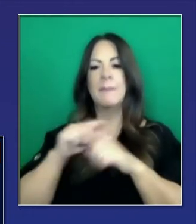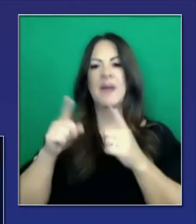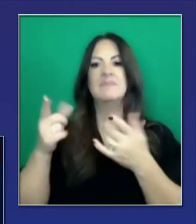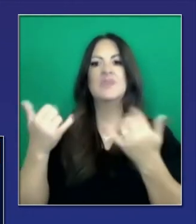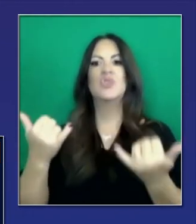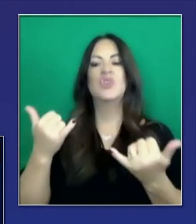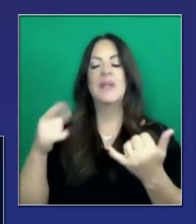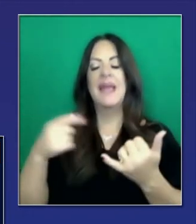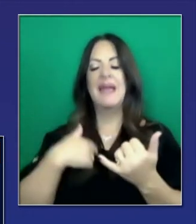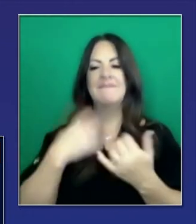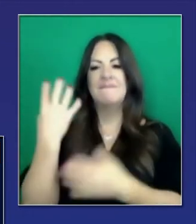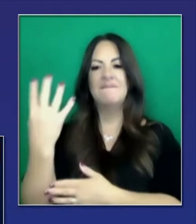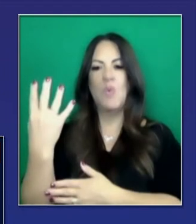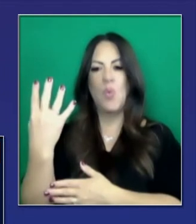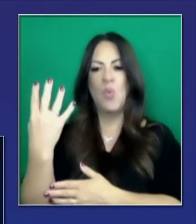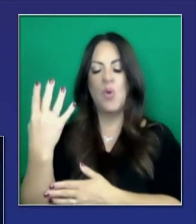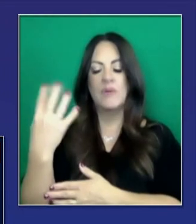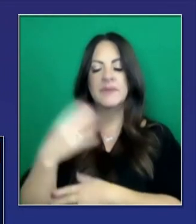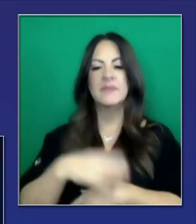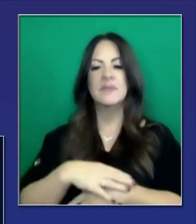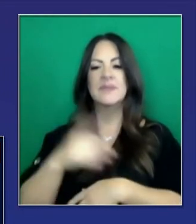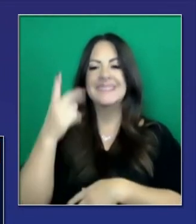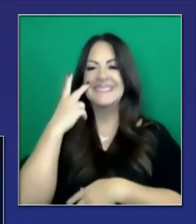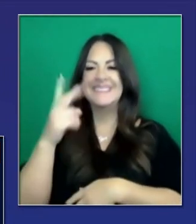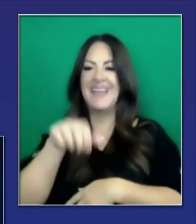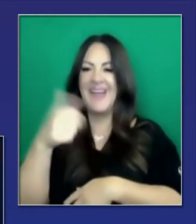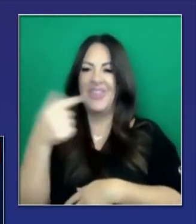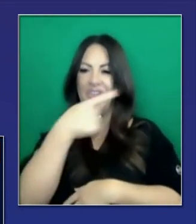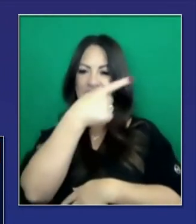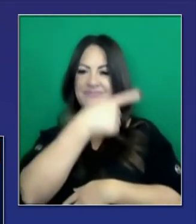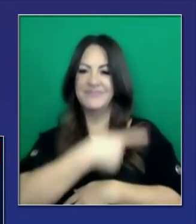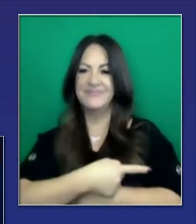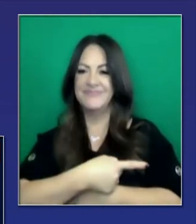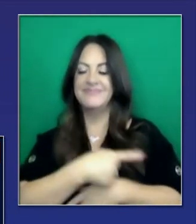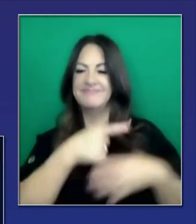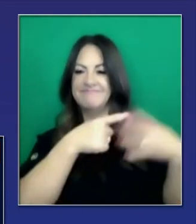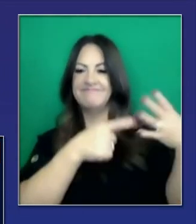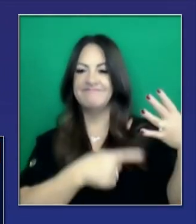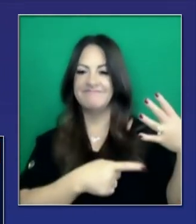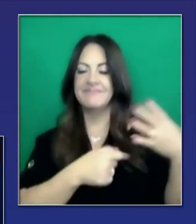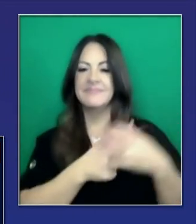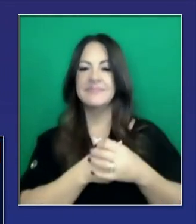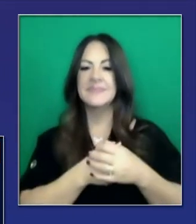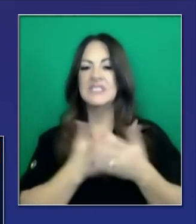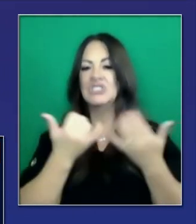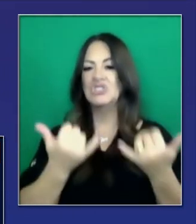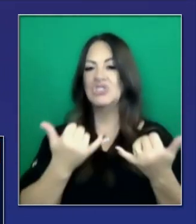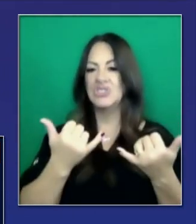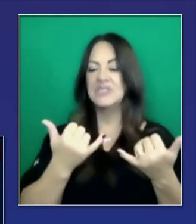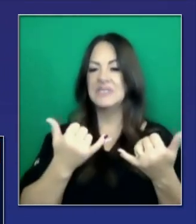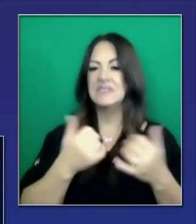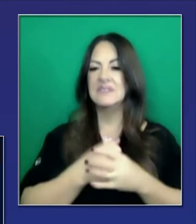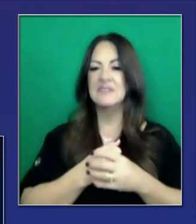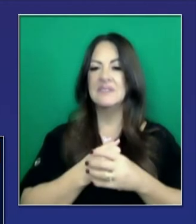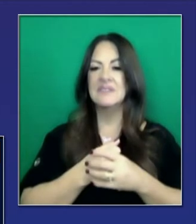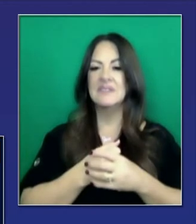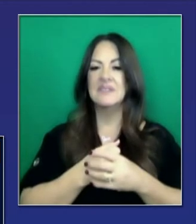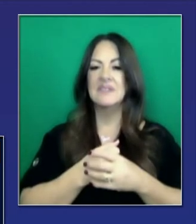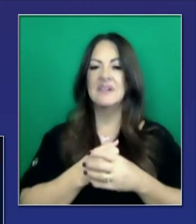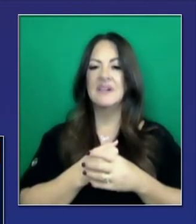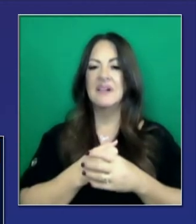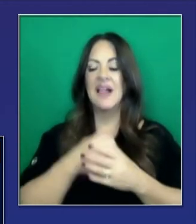9, pero actualmente 4 casos y ven que hay otros centros aquí, los números de casos activos.